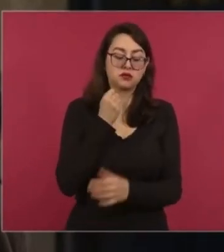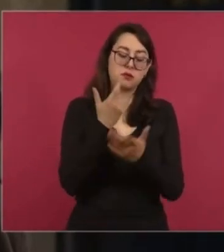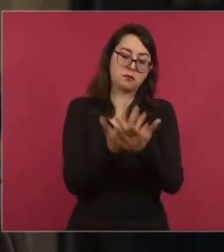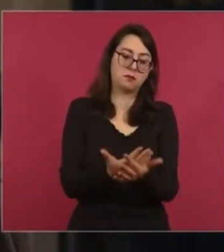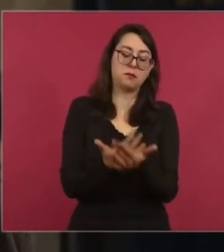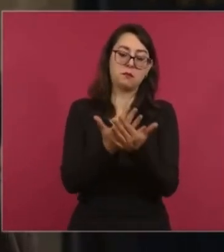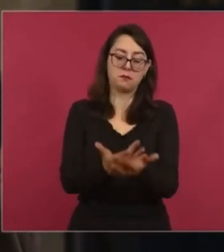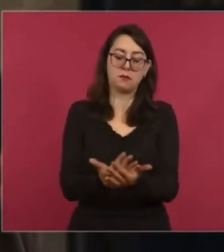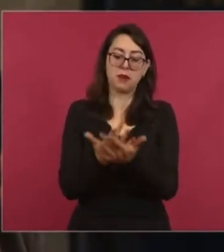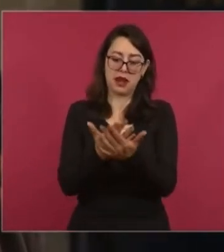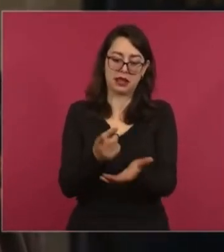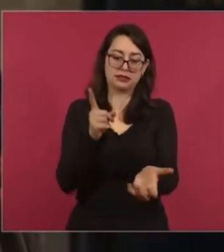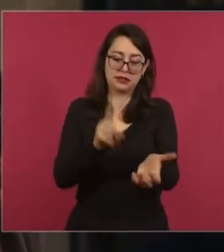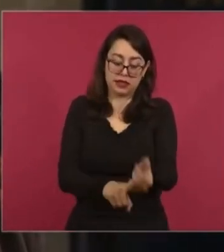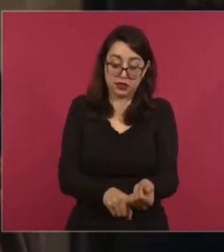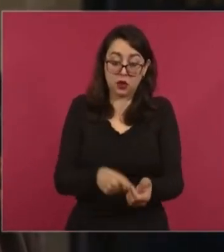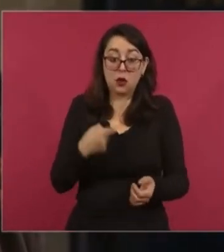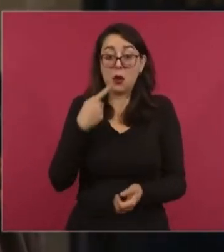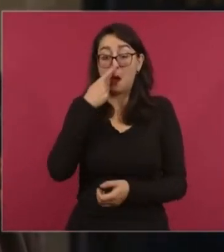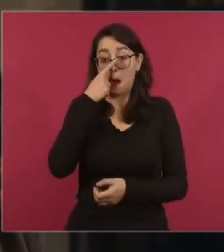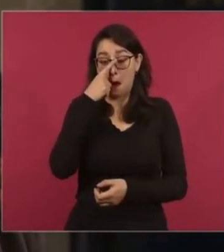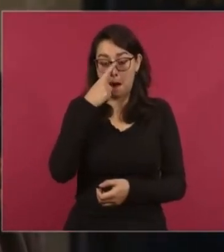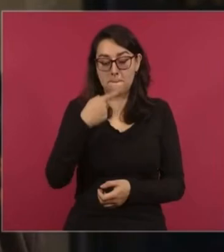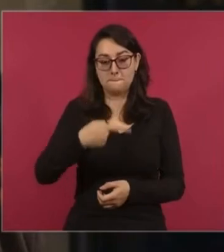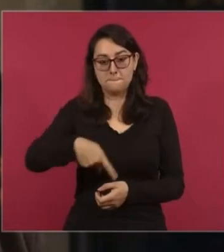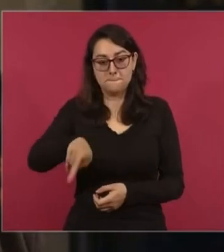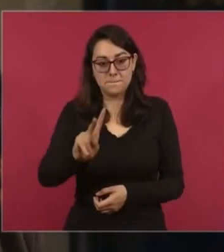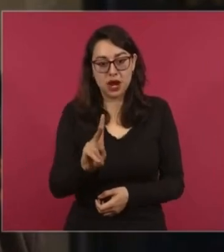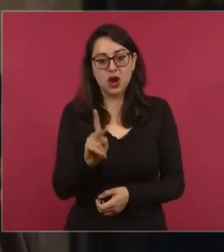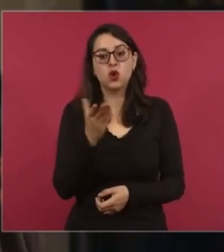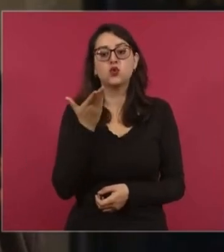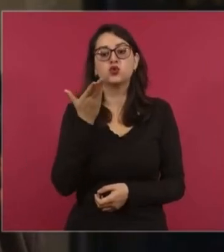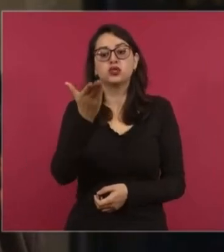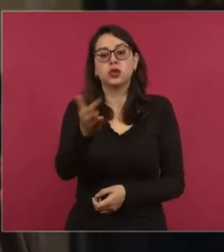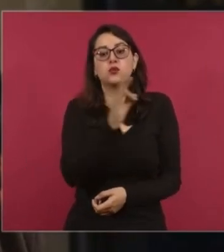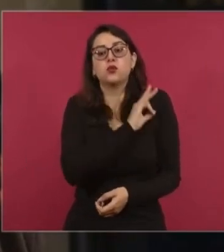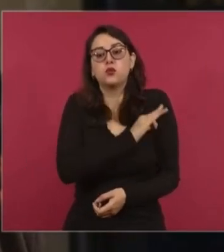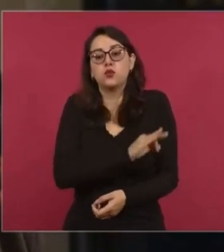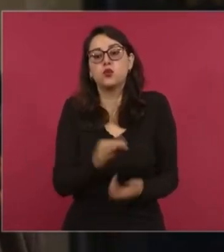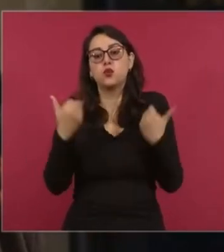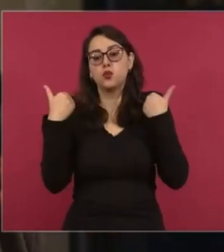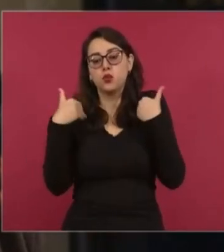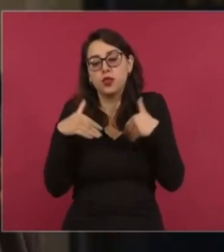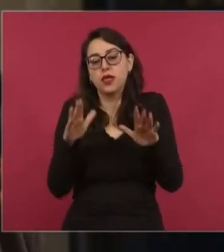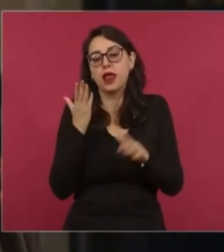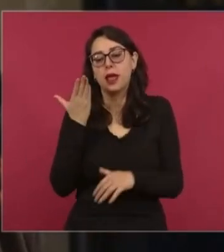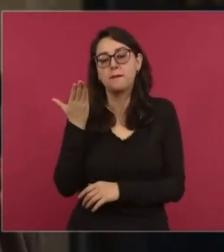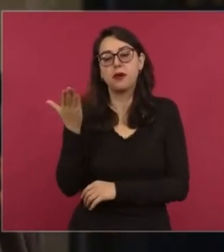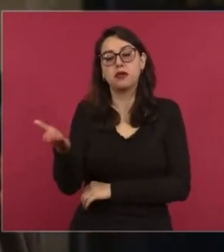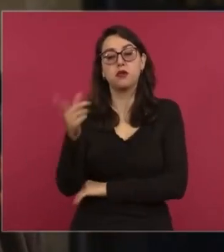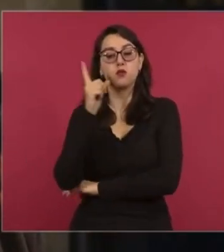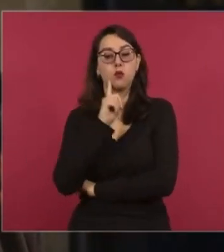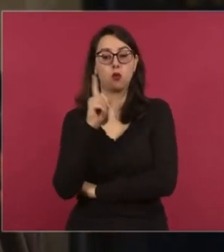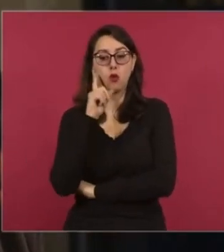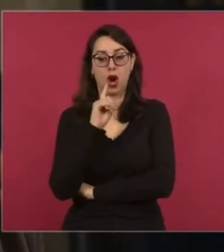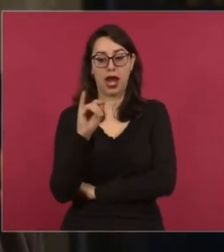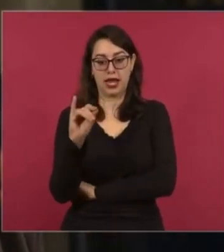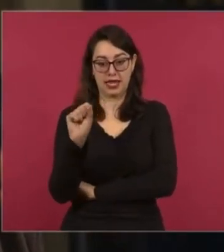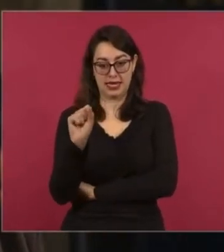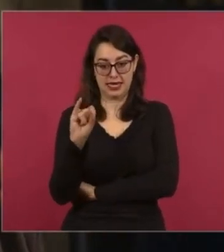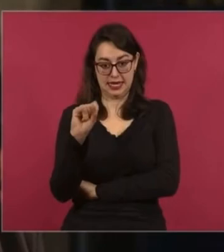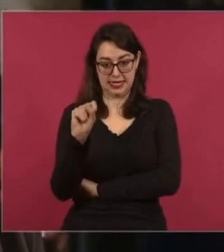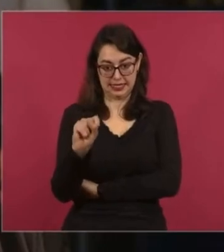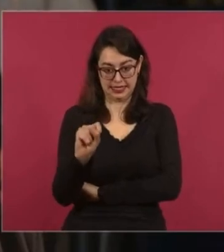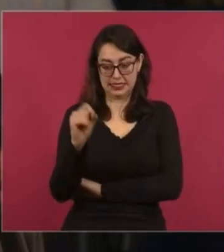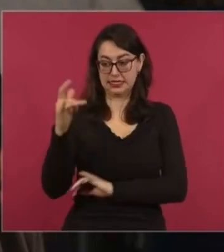que ver si usted nos pudiera recomendar con la licenciada Isis González Suárez, que es la directora consultiva de la